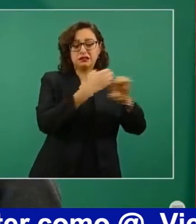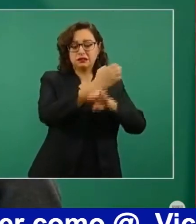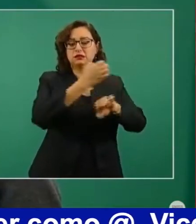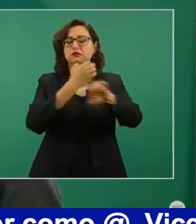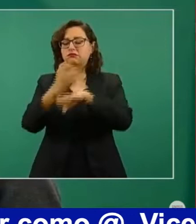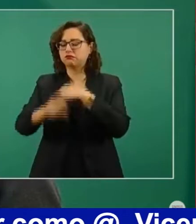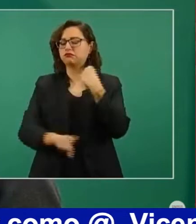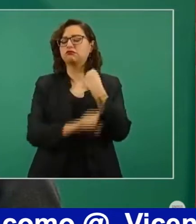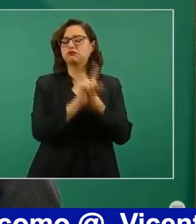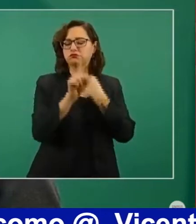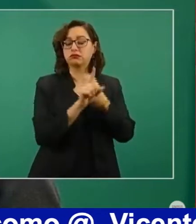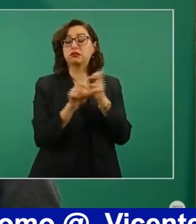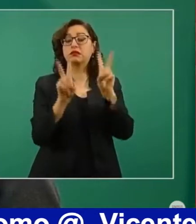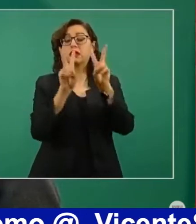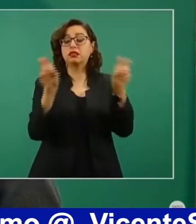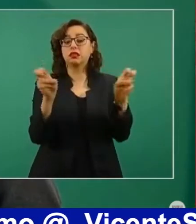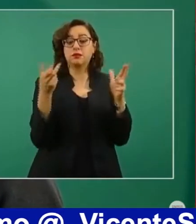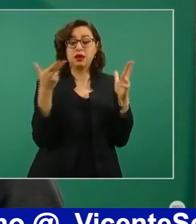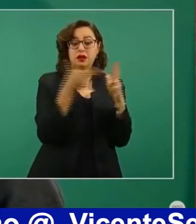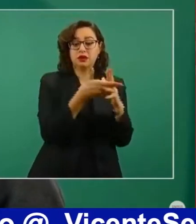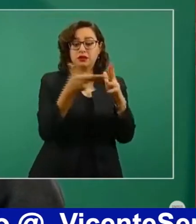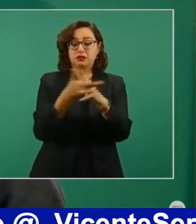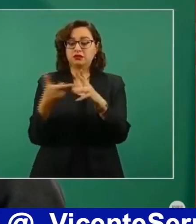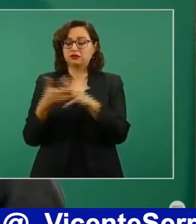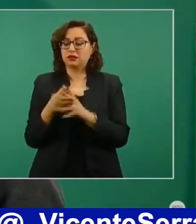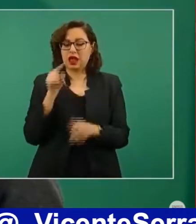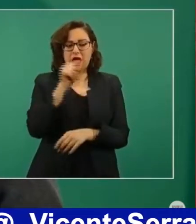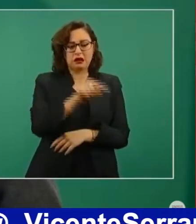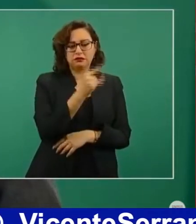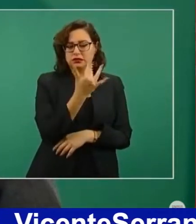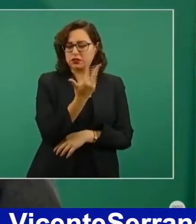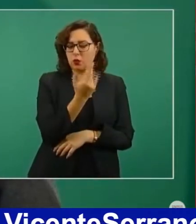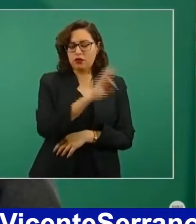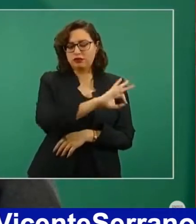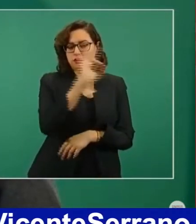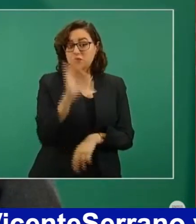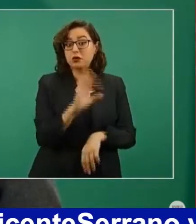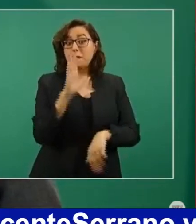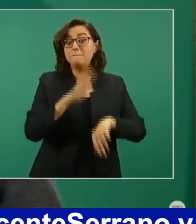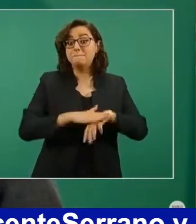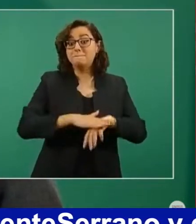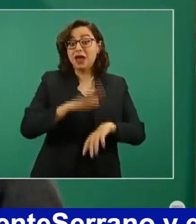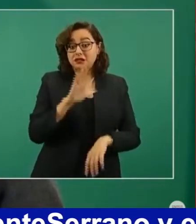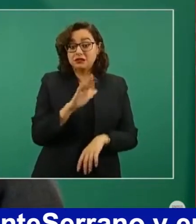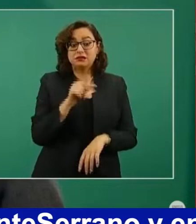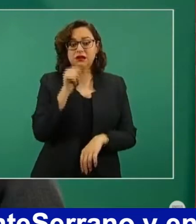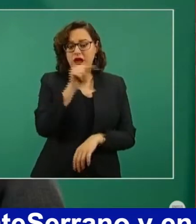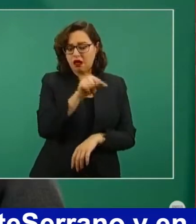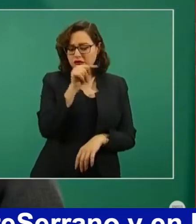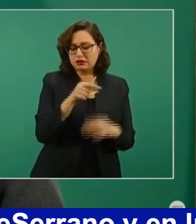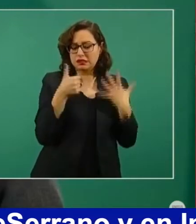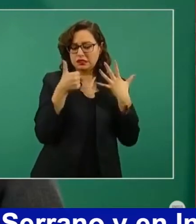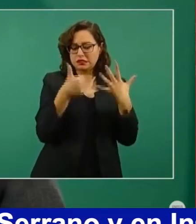concentran más del cincuenta por ciento de homicidios.